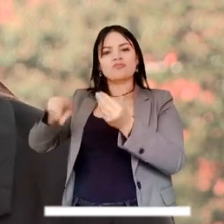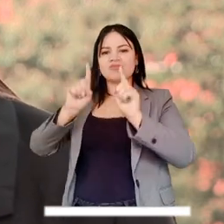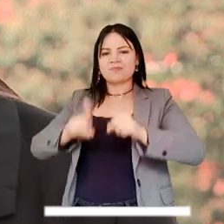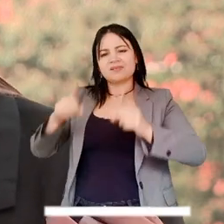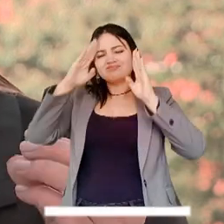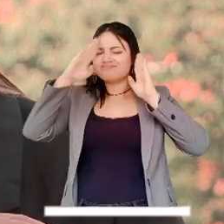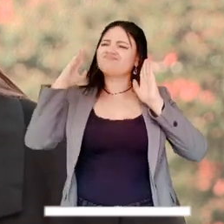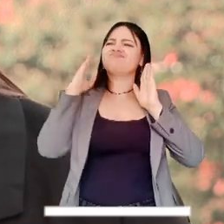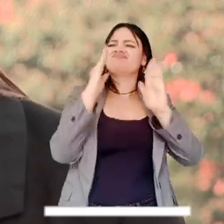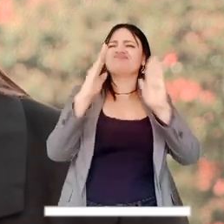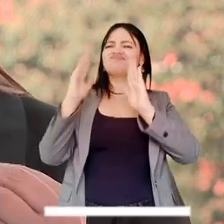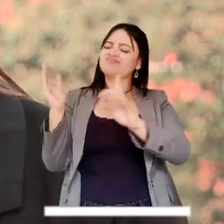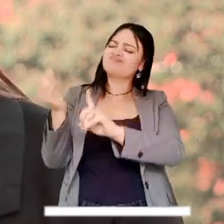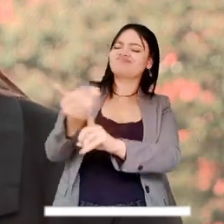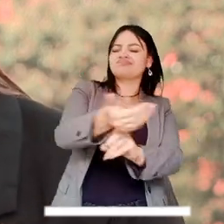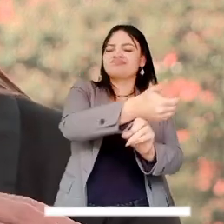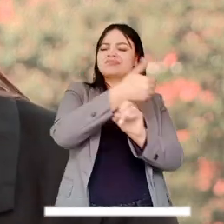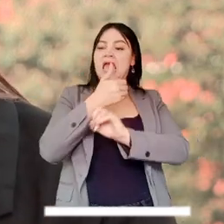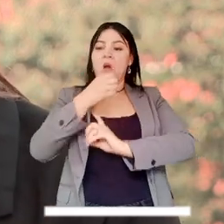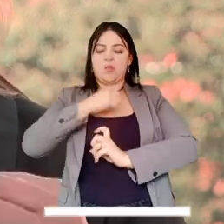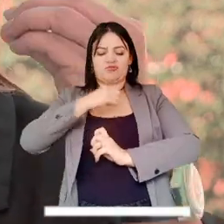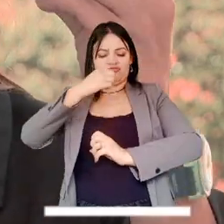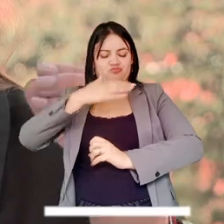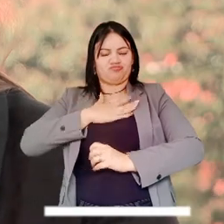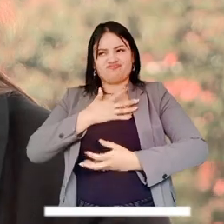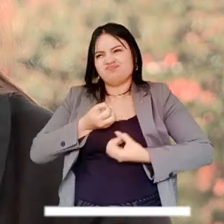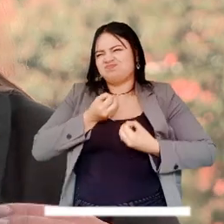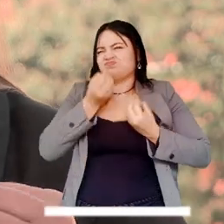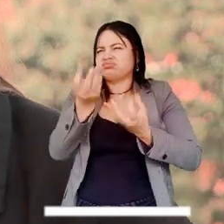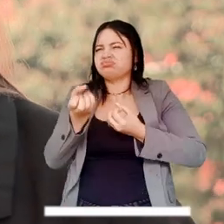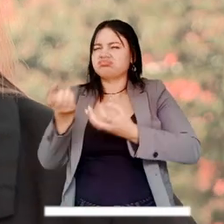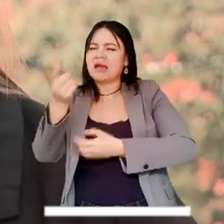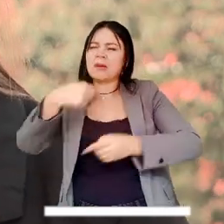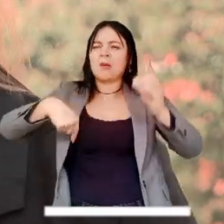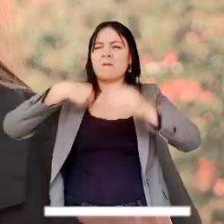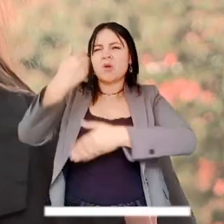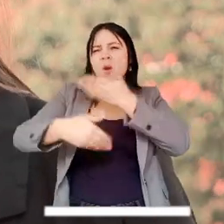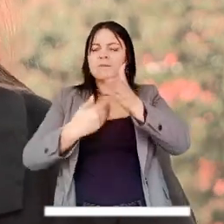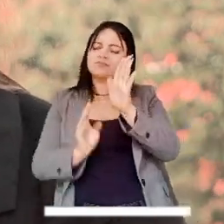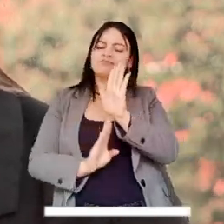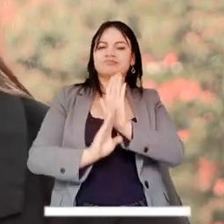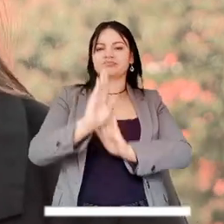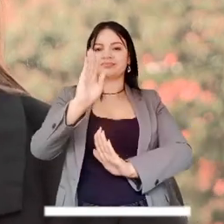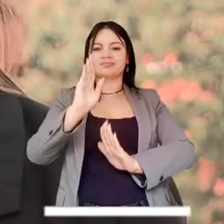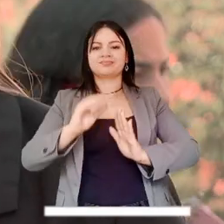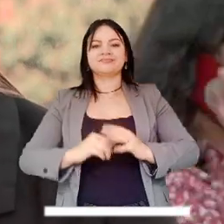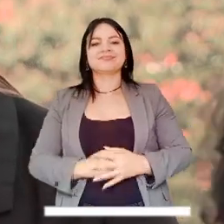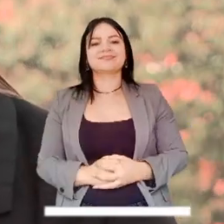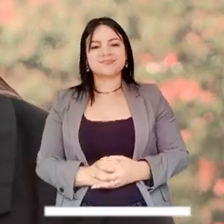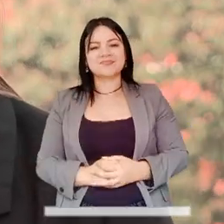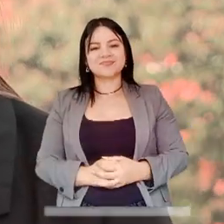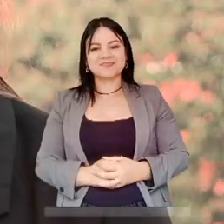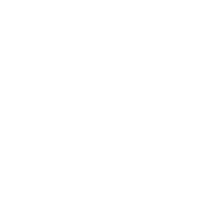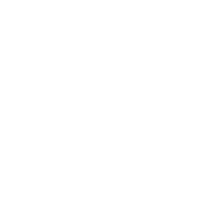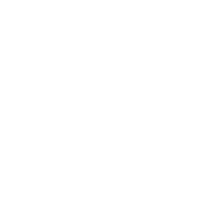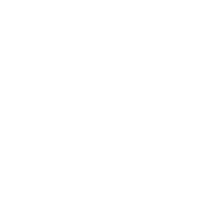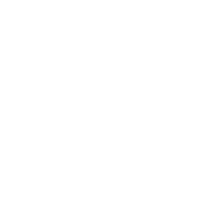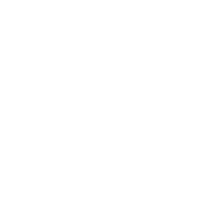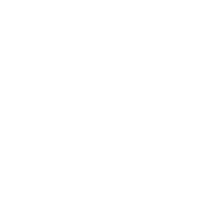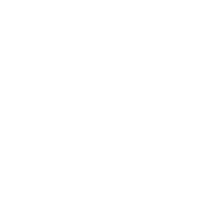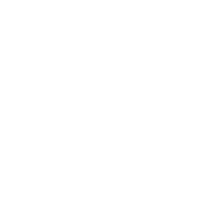poblacionales, les brindará la atención, la protección y las oportunidades necesarias para superar sus diferentes situaciones.